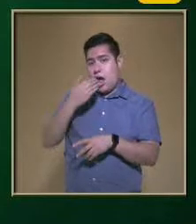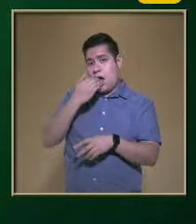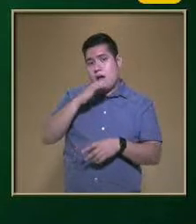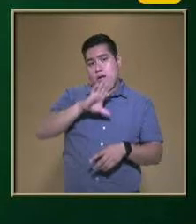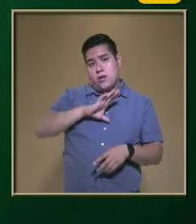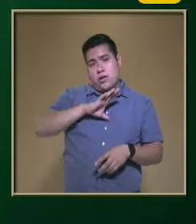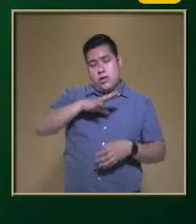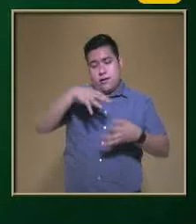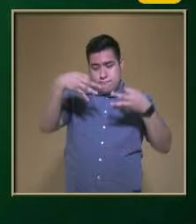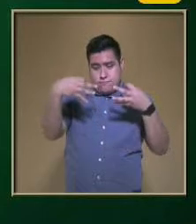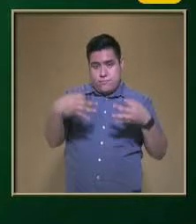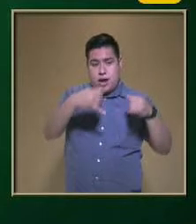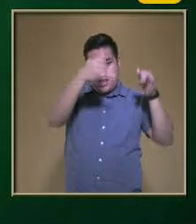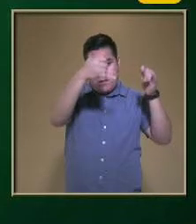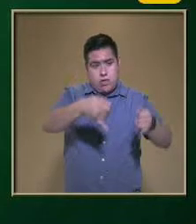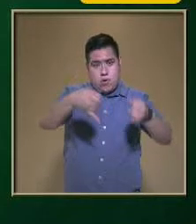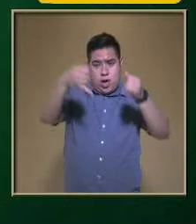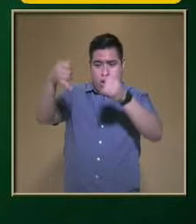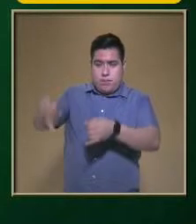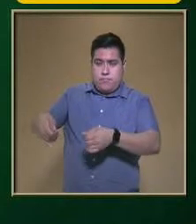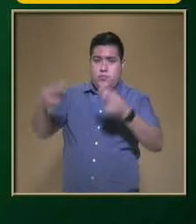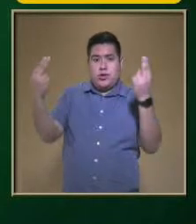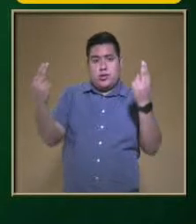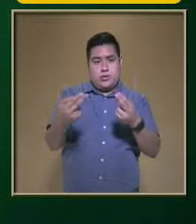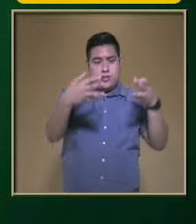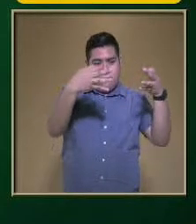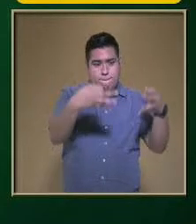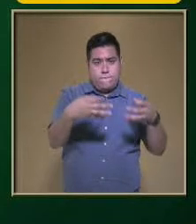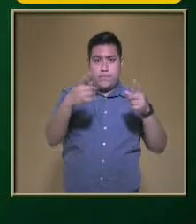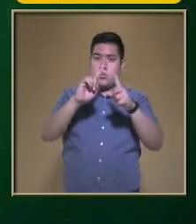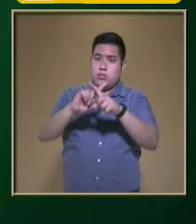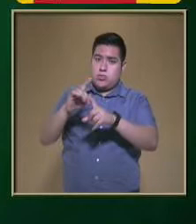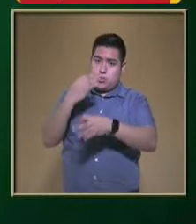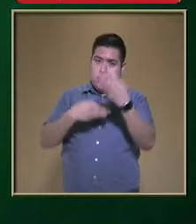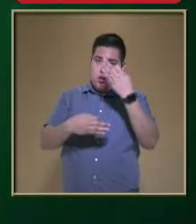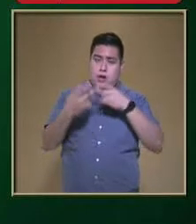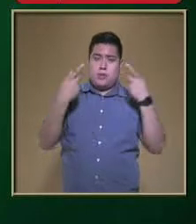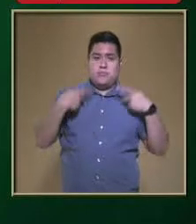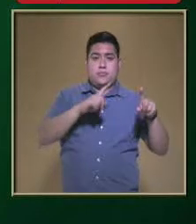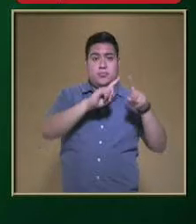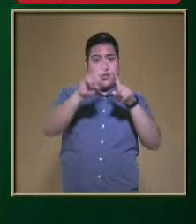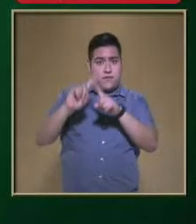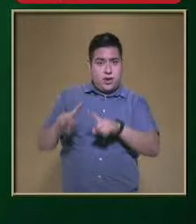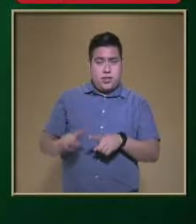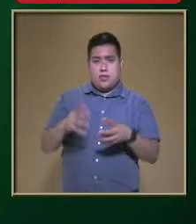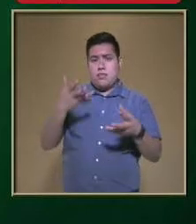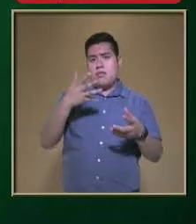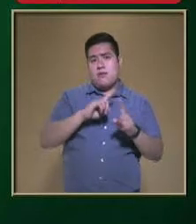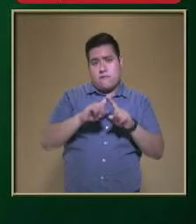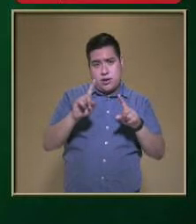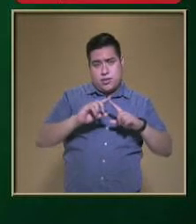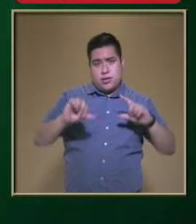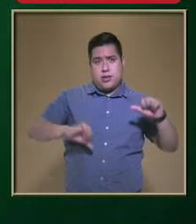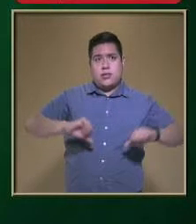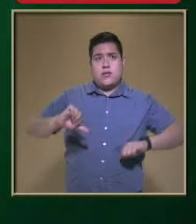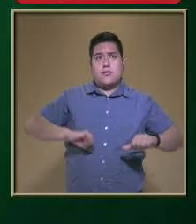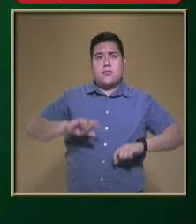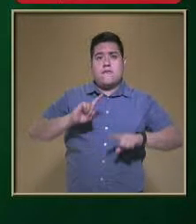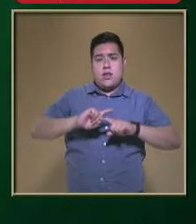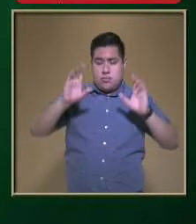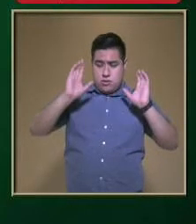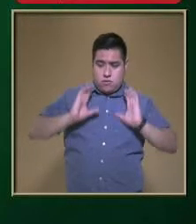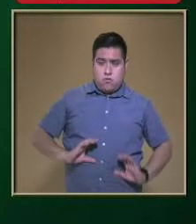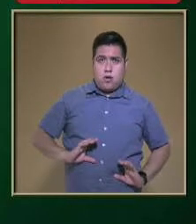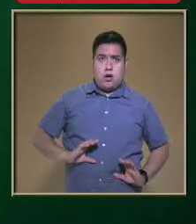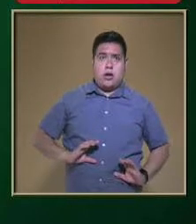adecuada Para cada individuo Cada uno de nosotros Somos diferentes Tenemos diferentes actividades Diferente estatura Diferente complexión